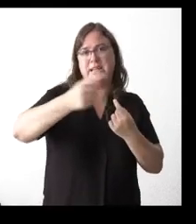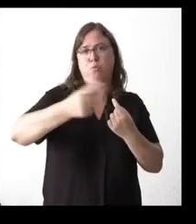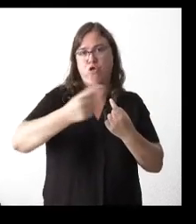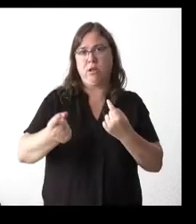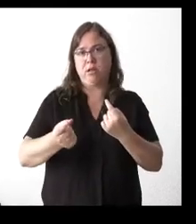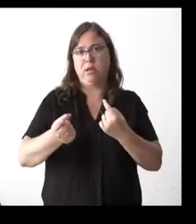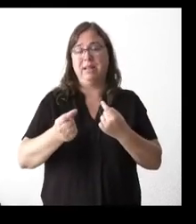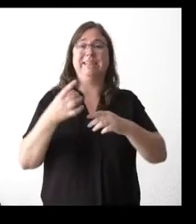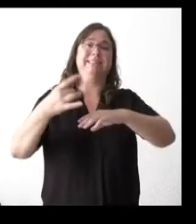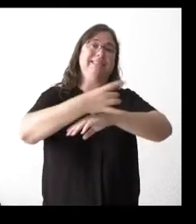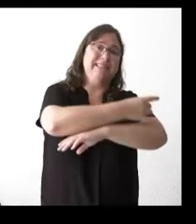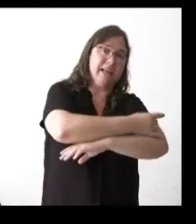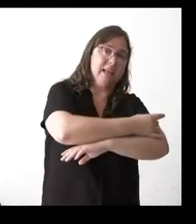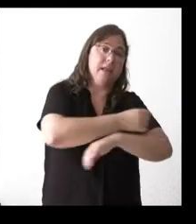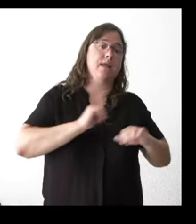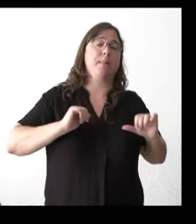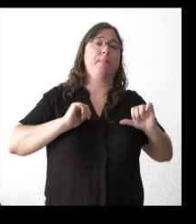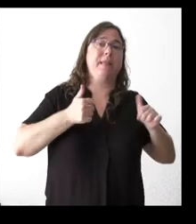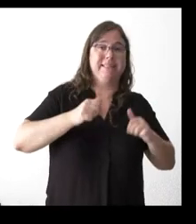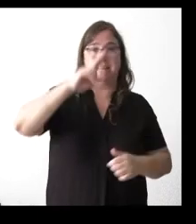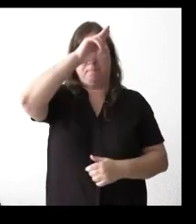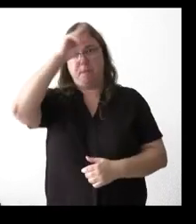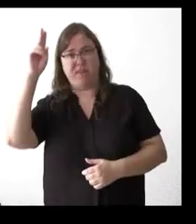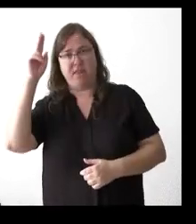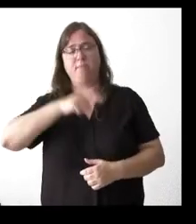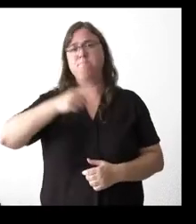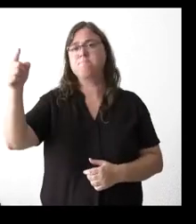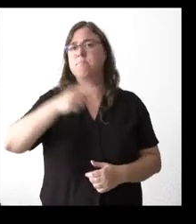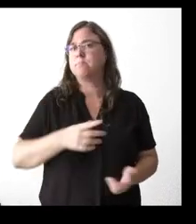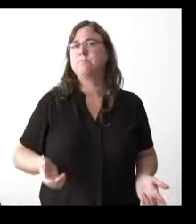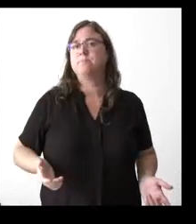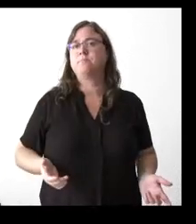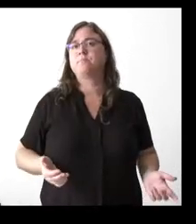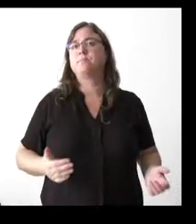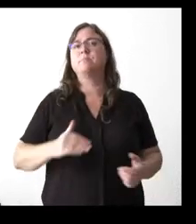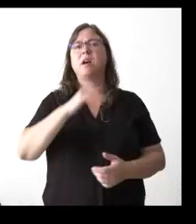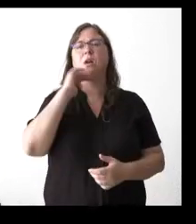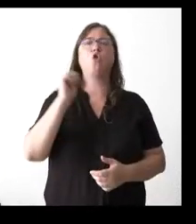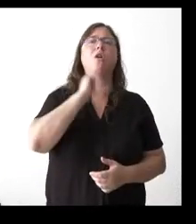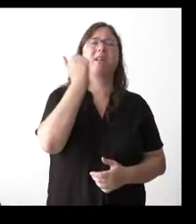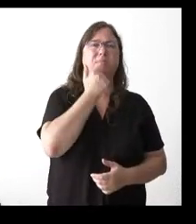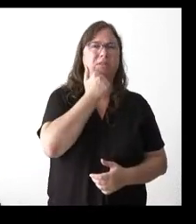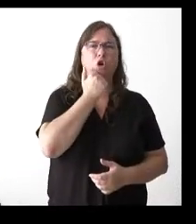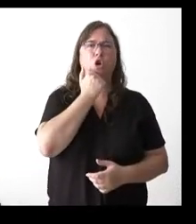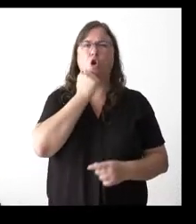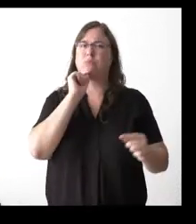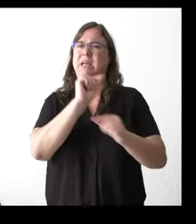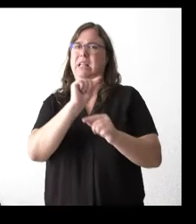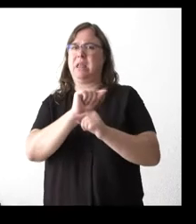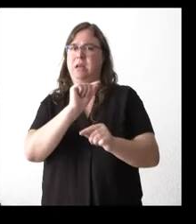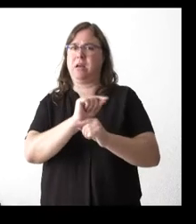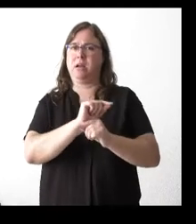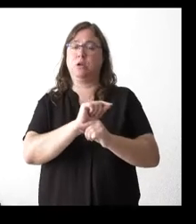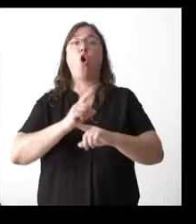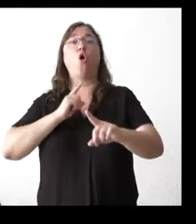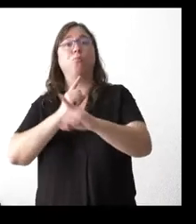los trenes que van desde la Comunidad a Madrid. Ha habido reclamaciones y críticas desde la oposición, pero también desde las